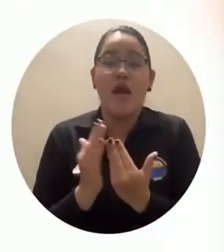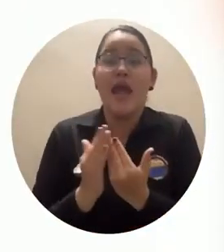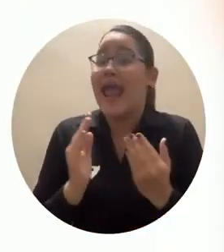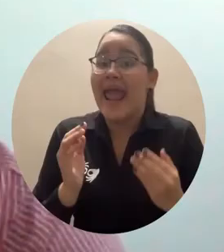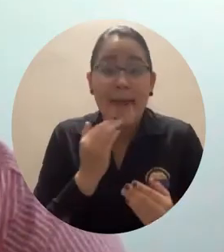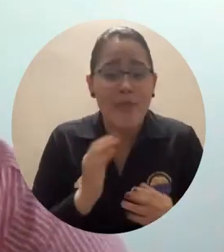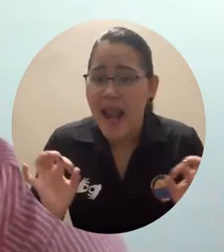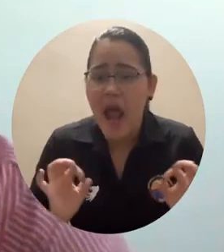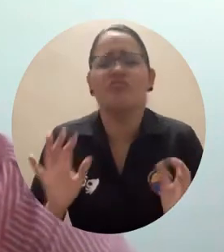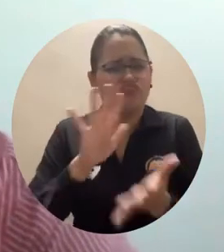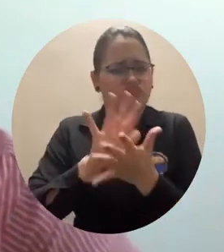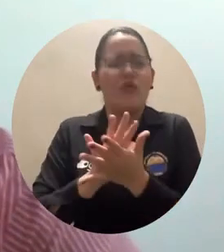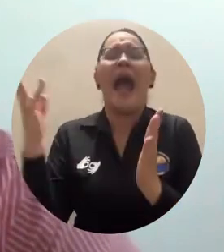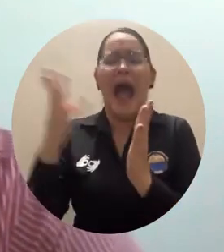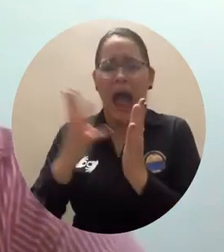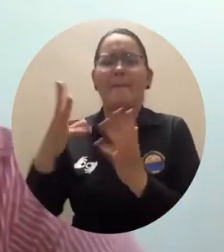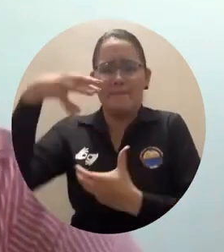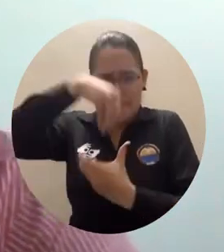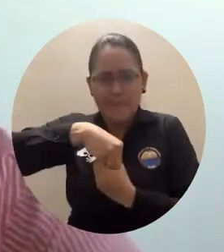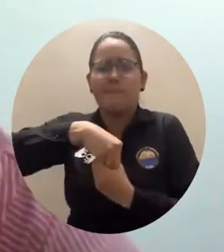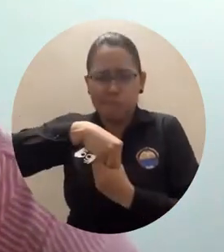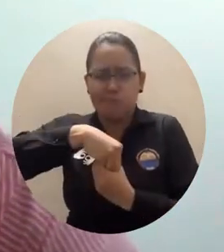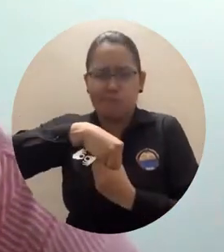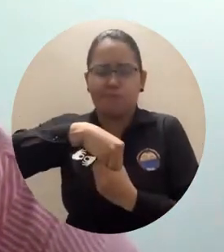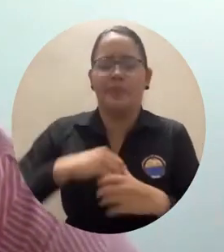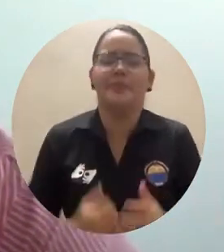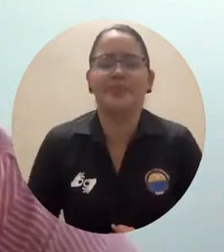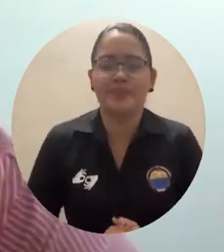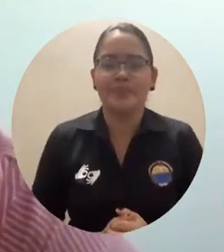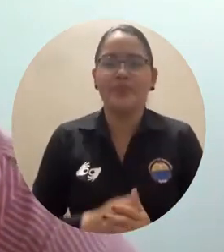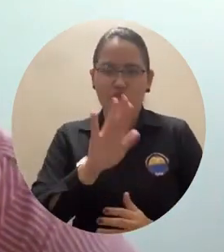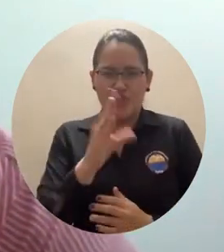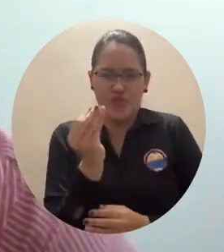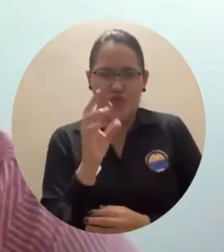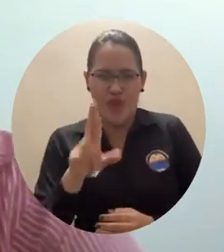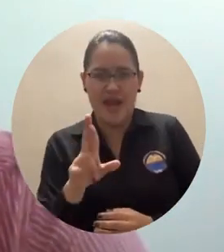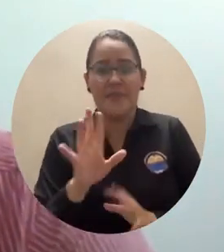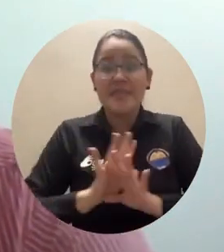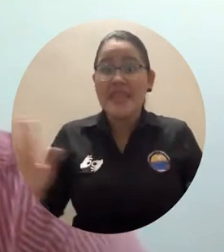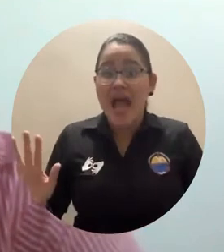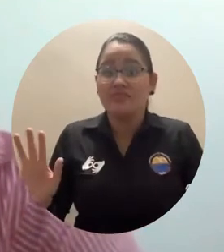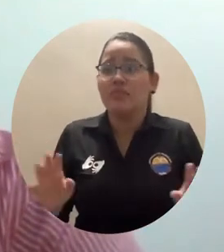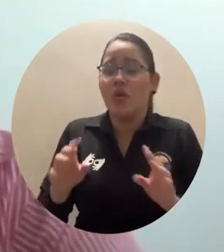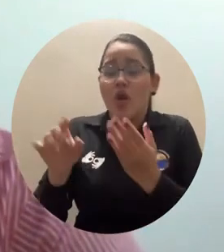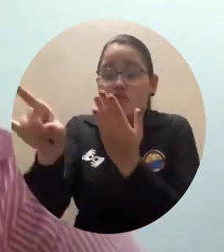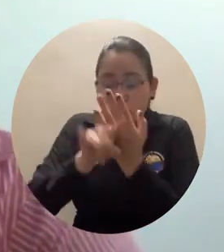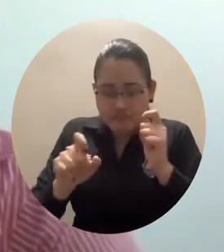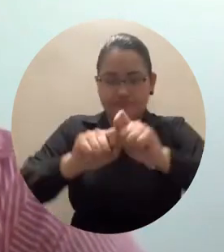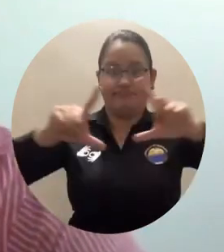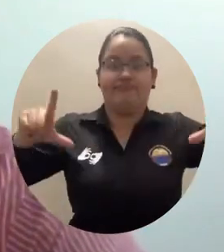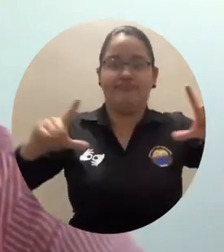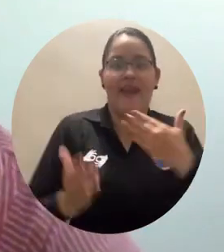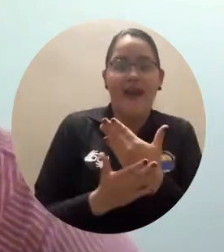aplicación lo brinda que tiene el de plus más allá de mitigar el coi